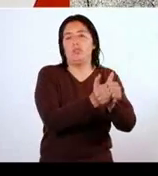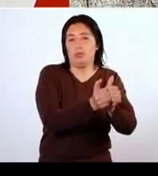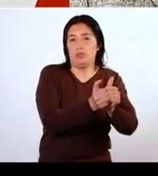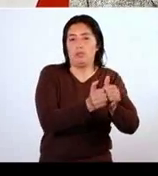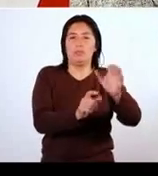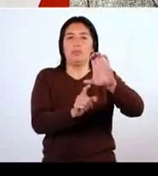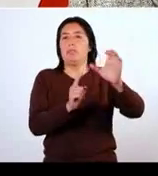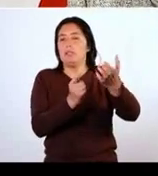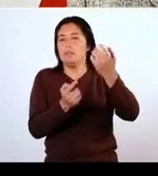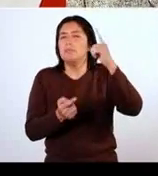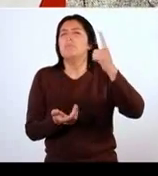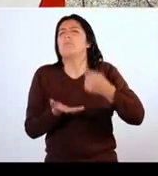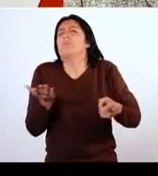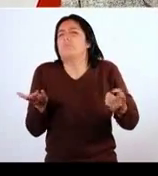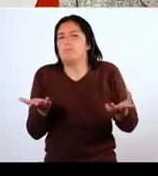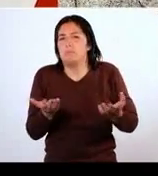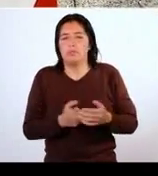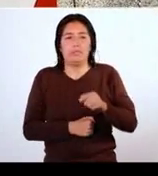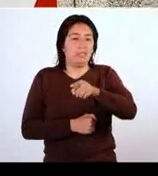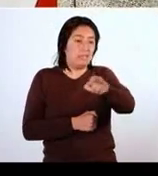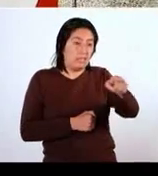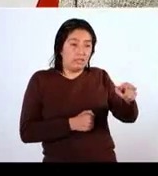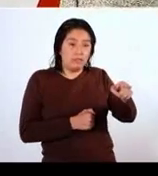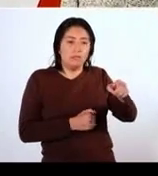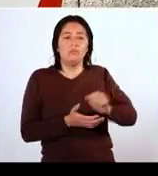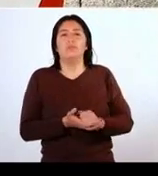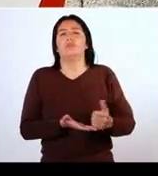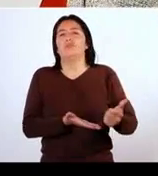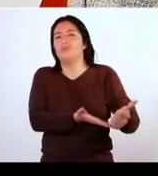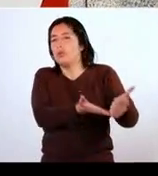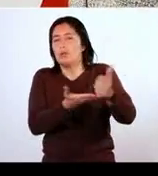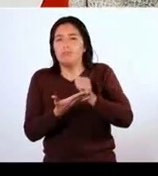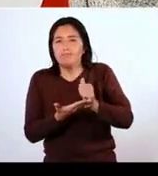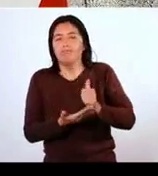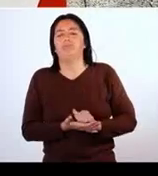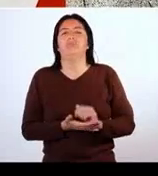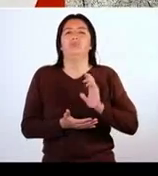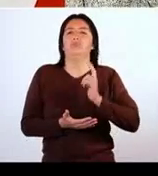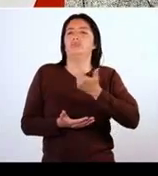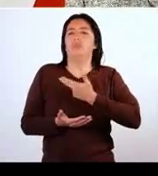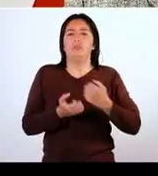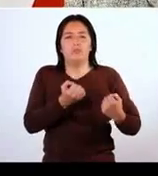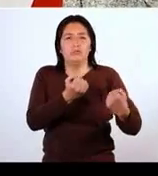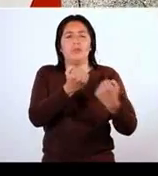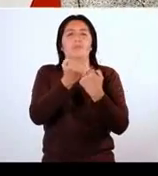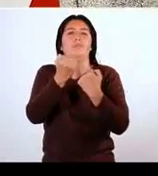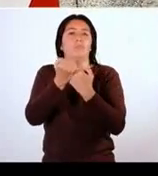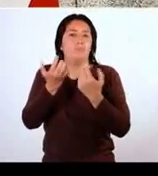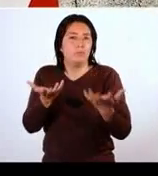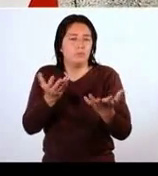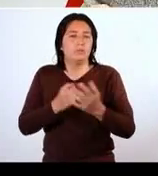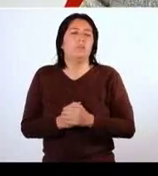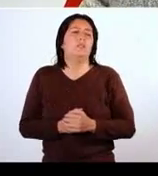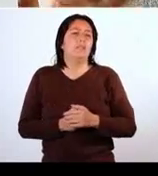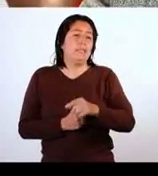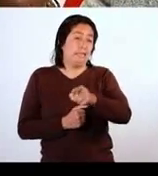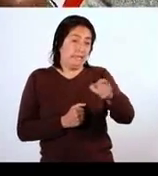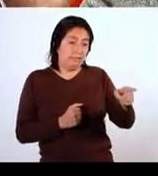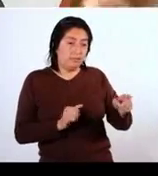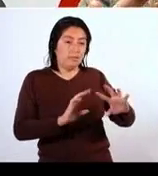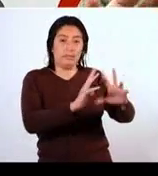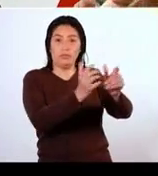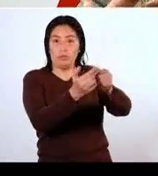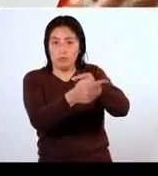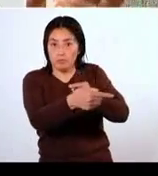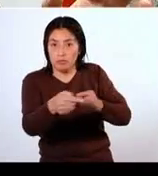civiles para que ellos sean nuestro soporte. Son las